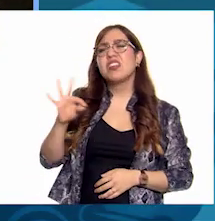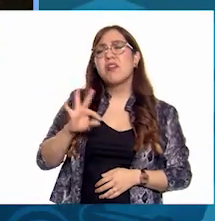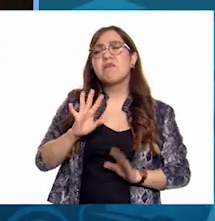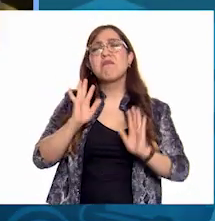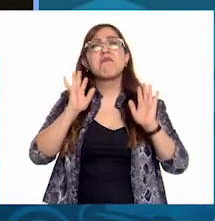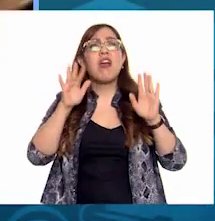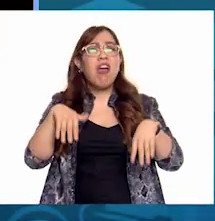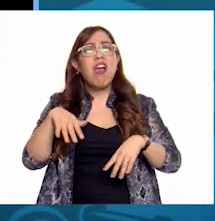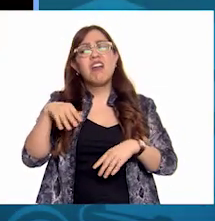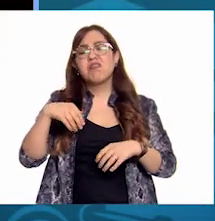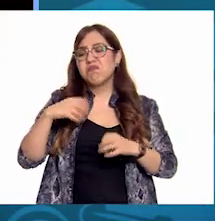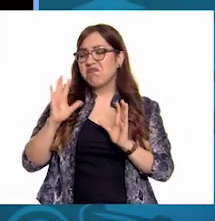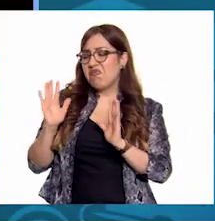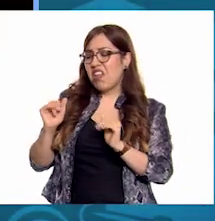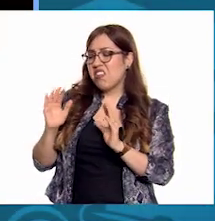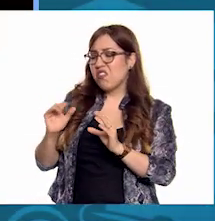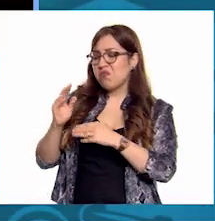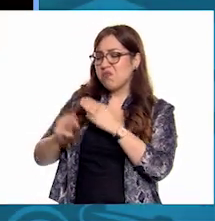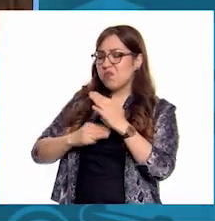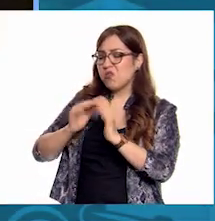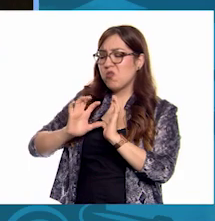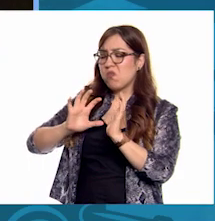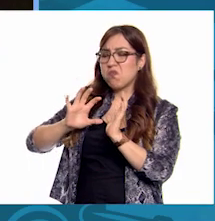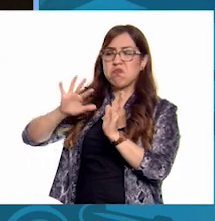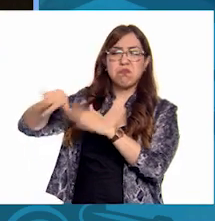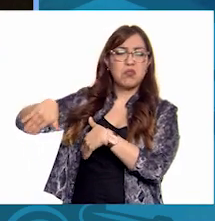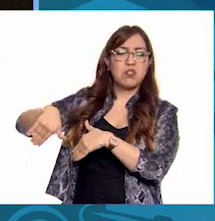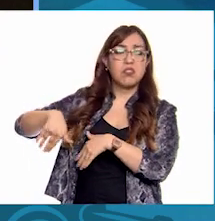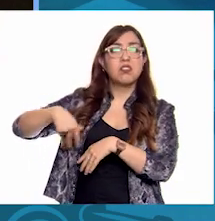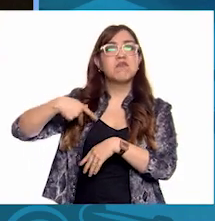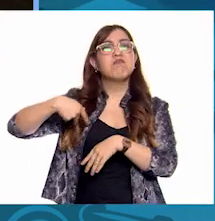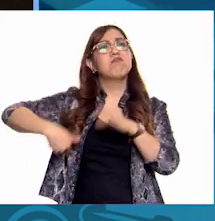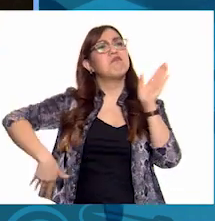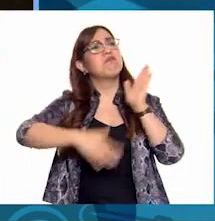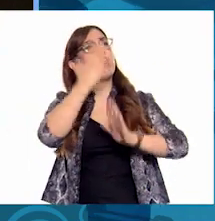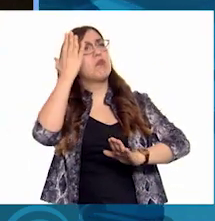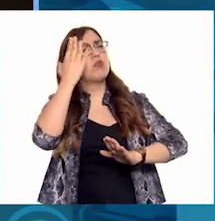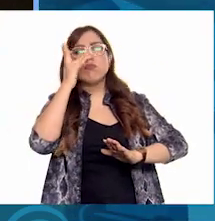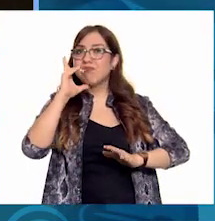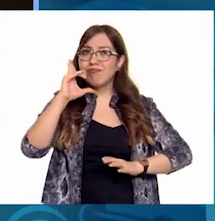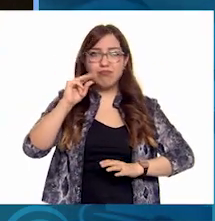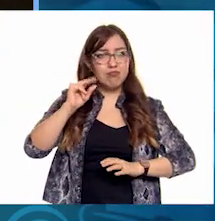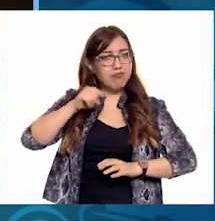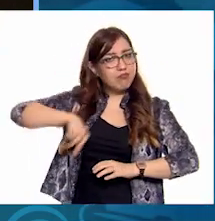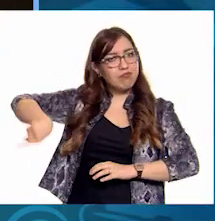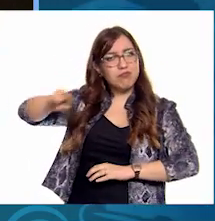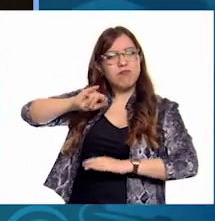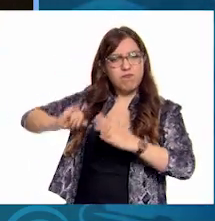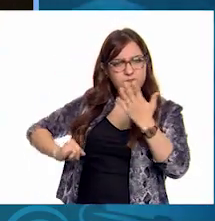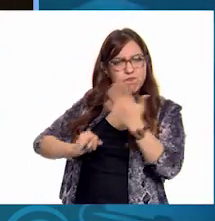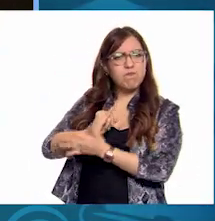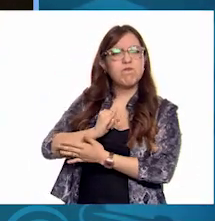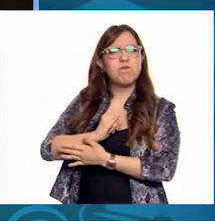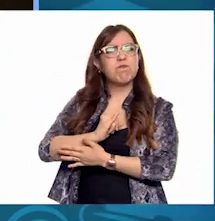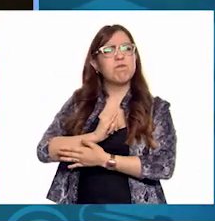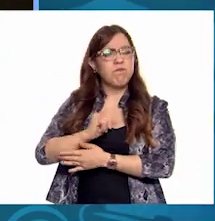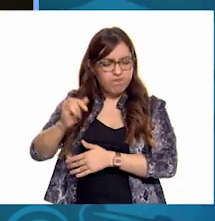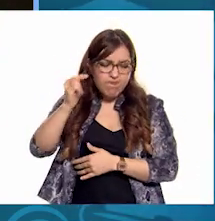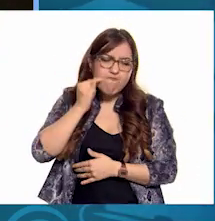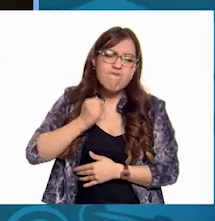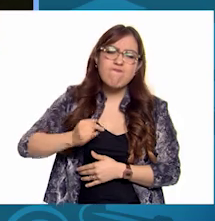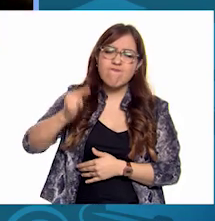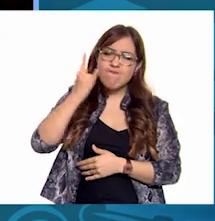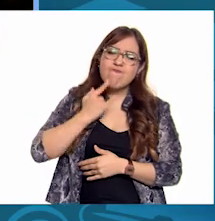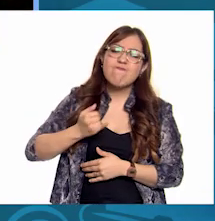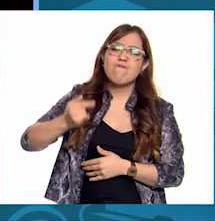planeta Y dejarlo ahí a su suerte Pero ellos querían luchar Y no estar cambiando de planeta